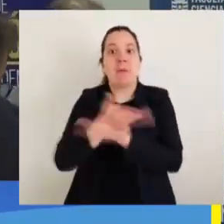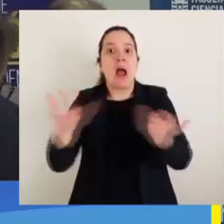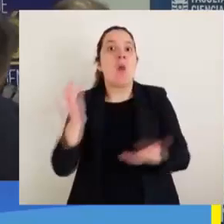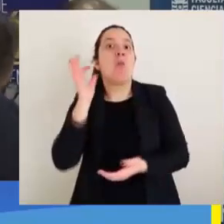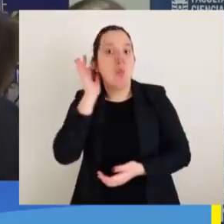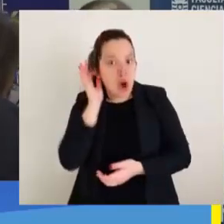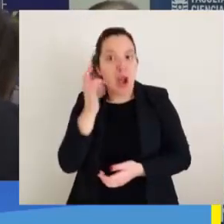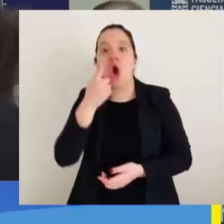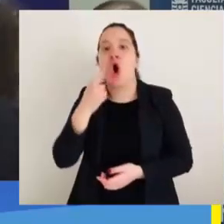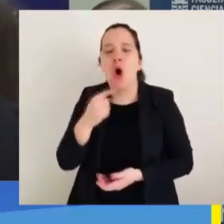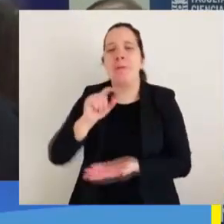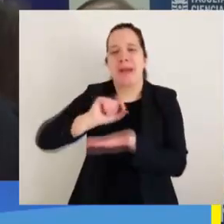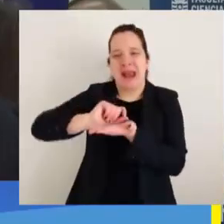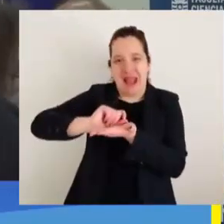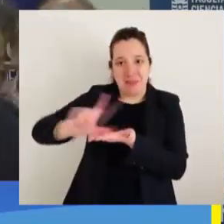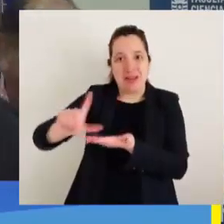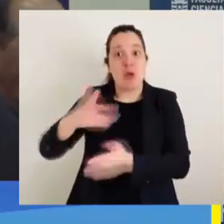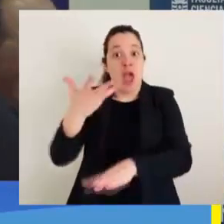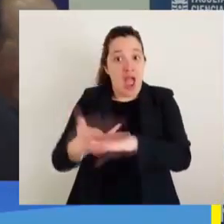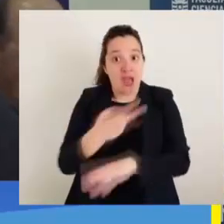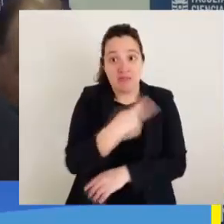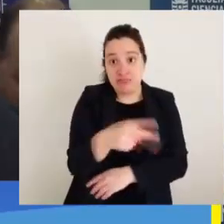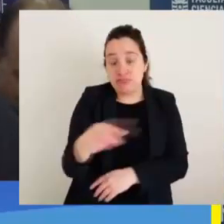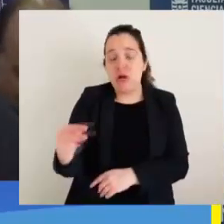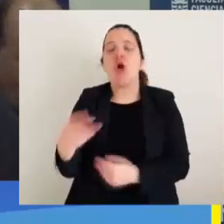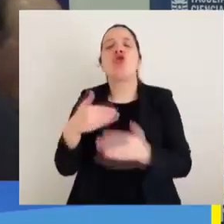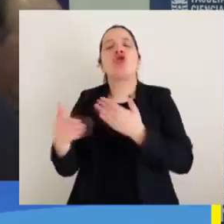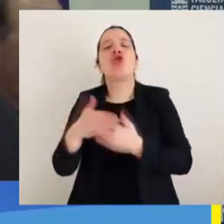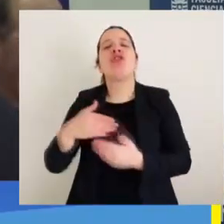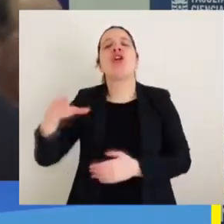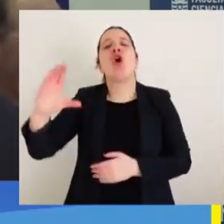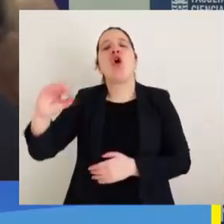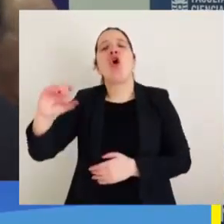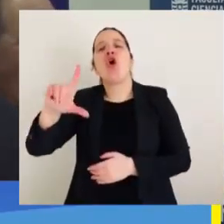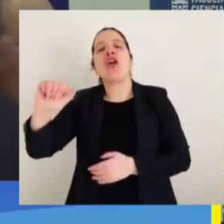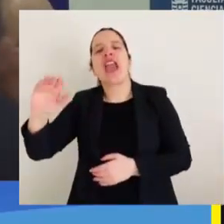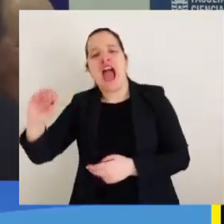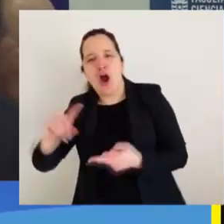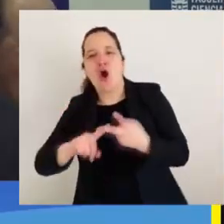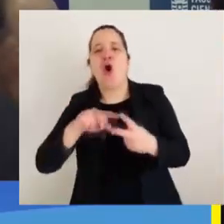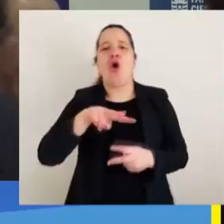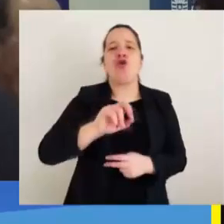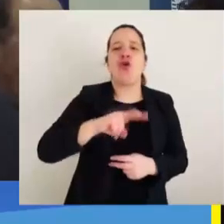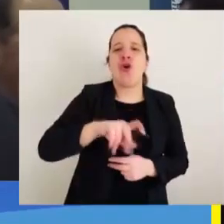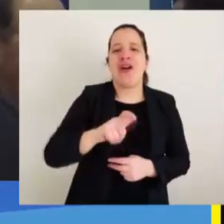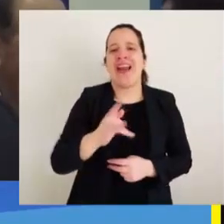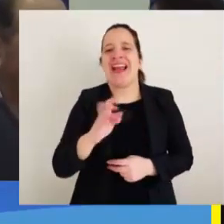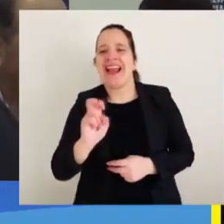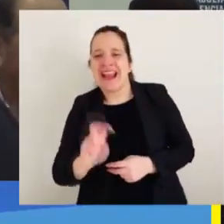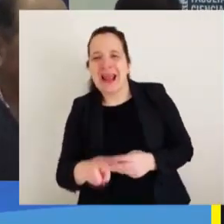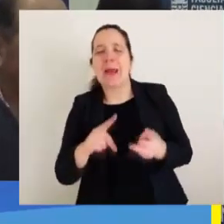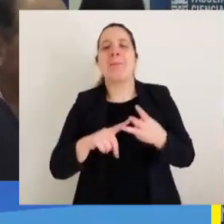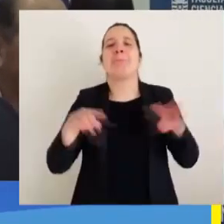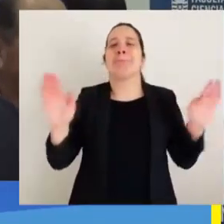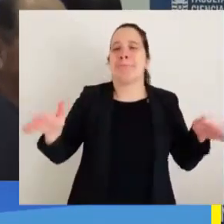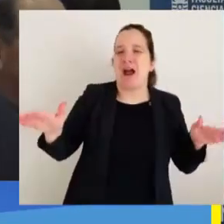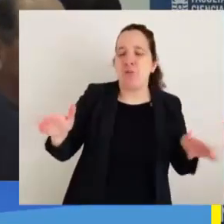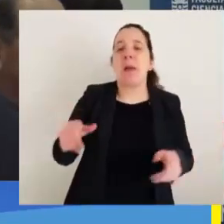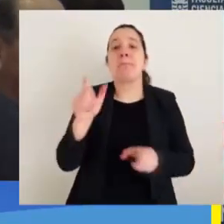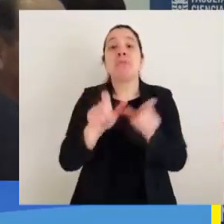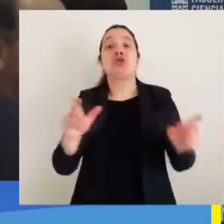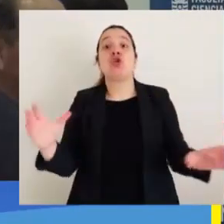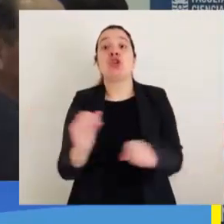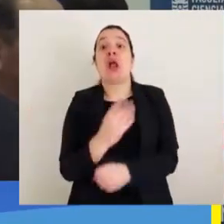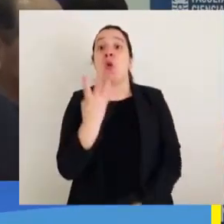para mujeres y hombres emprendedoras y emprendedores del sector Collado, Nonguen, Palomares, Nonguen, permitió que